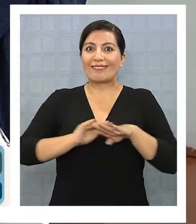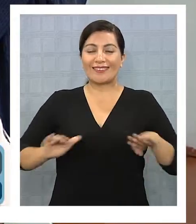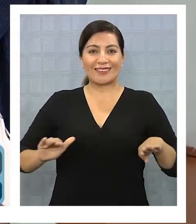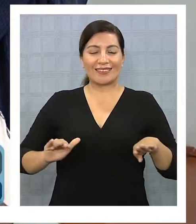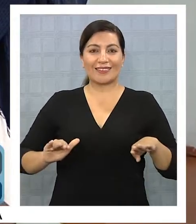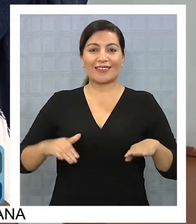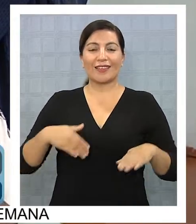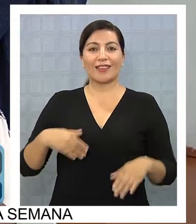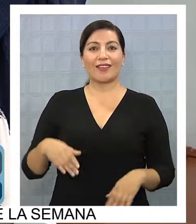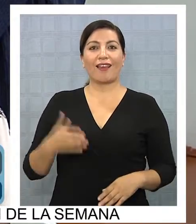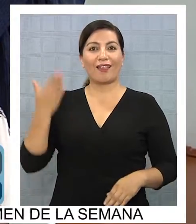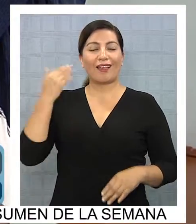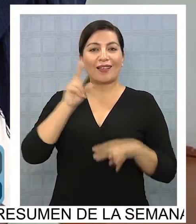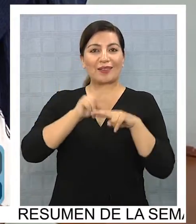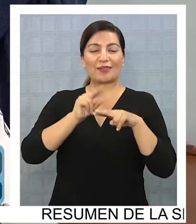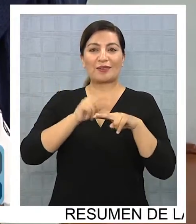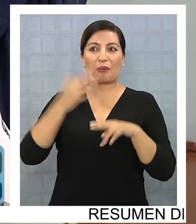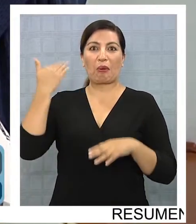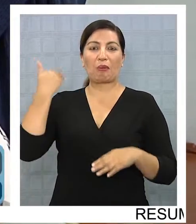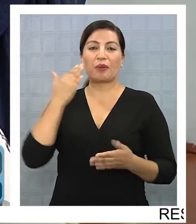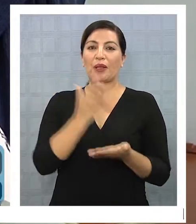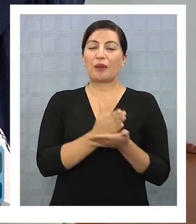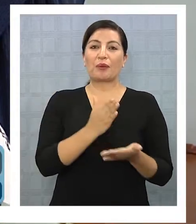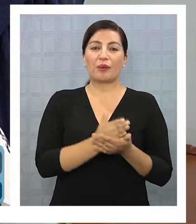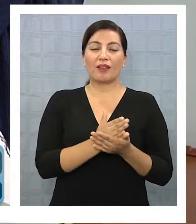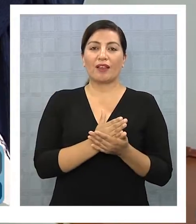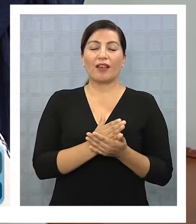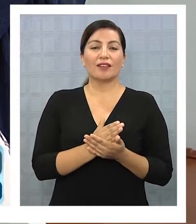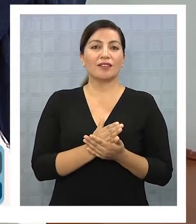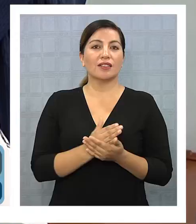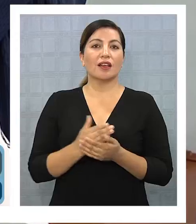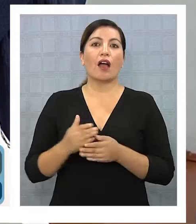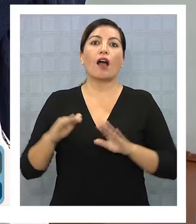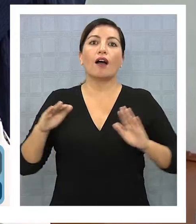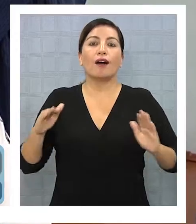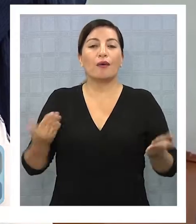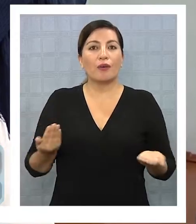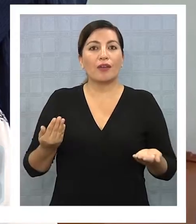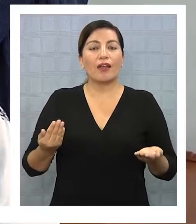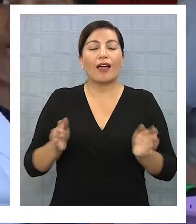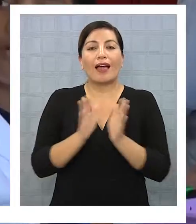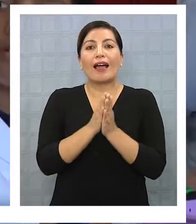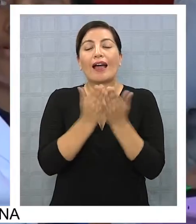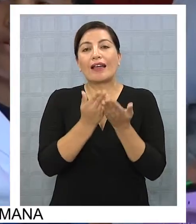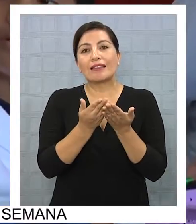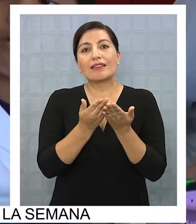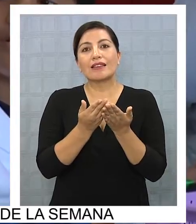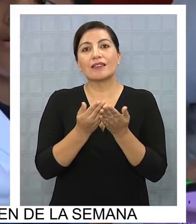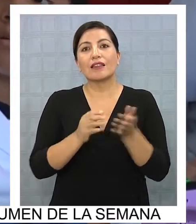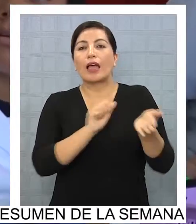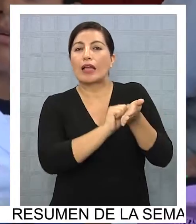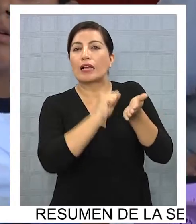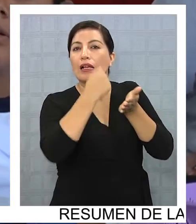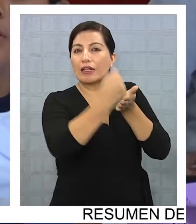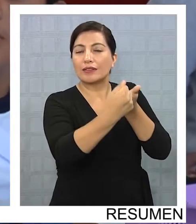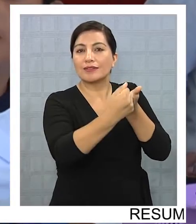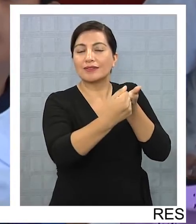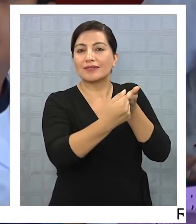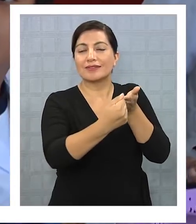antiguamente los colegios con lo que había nomás y ahora no, ahora con esto de las agendas, los calendarios,